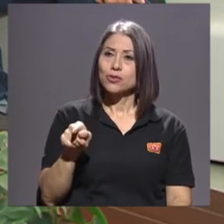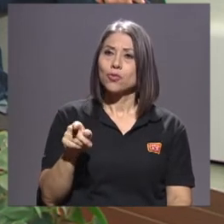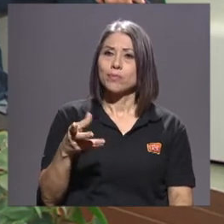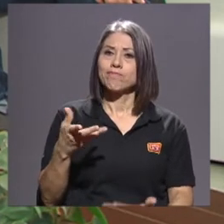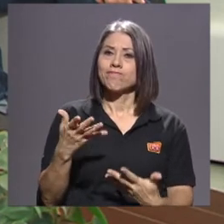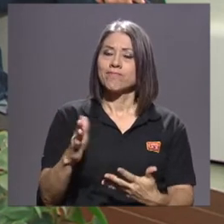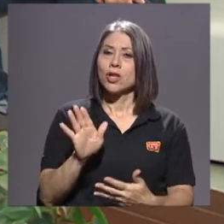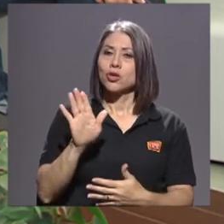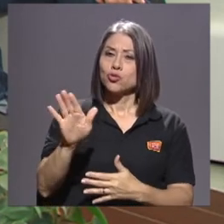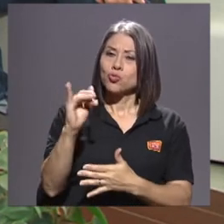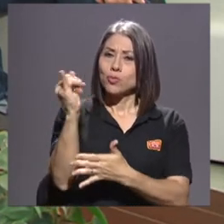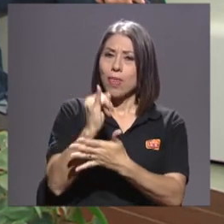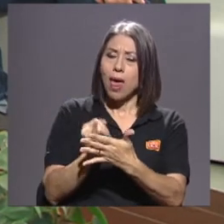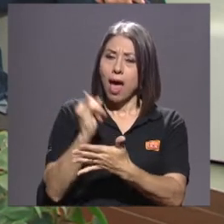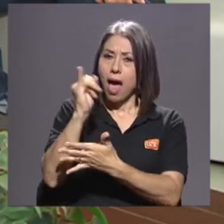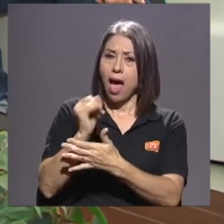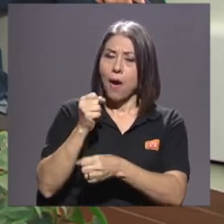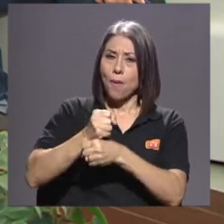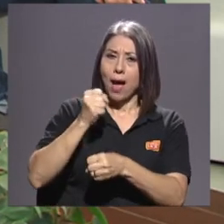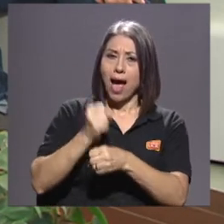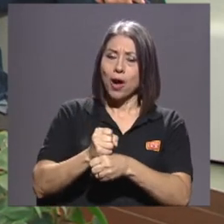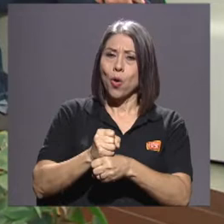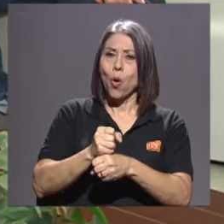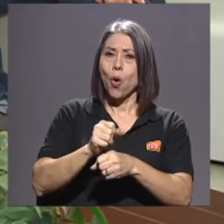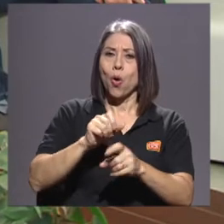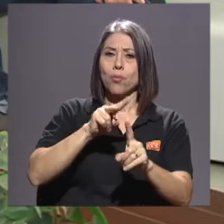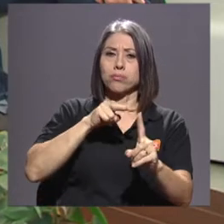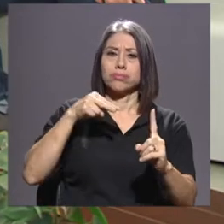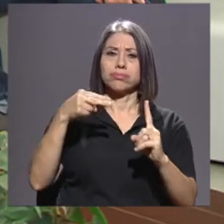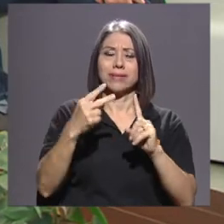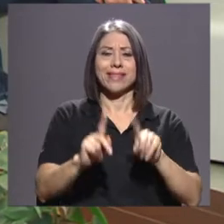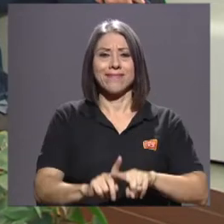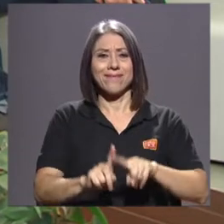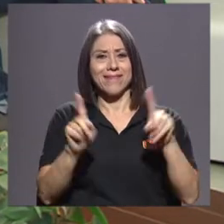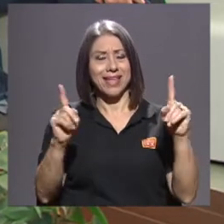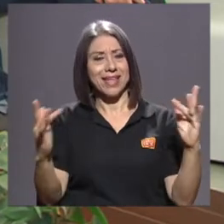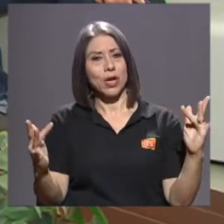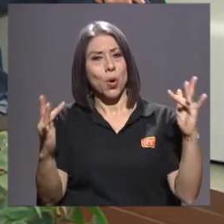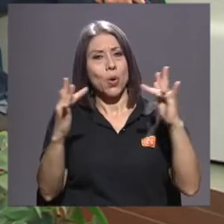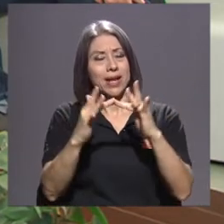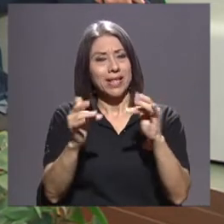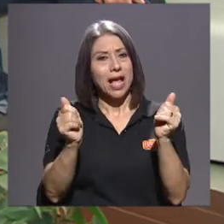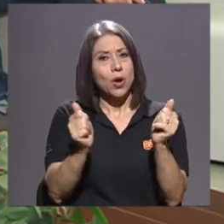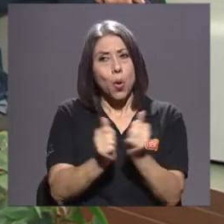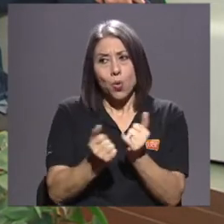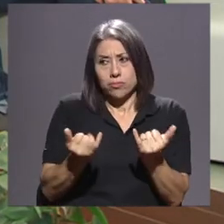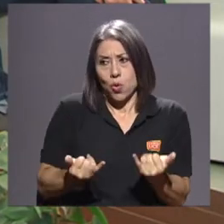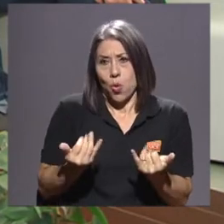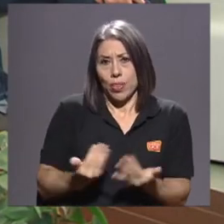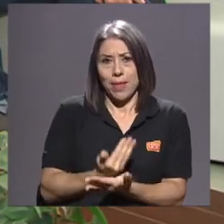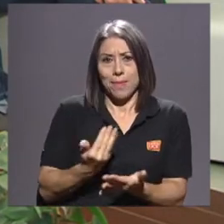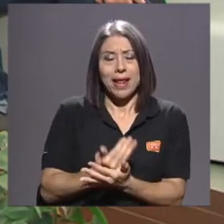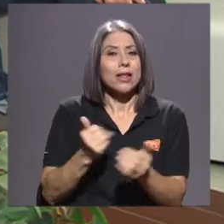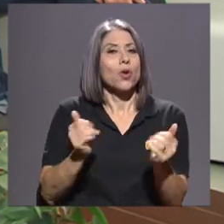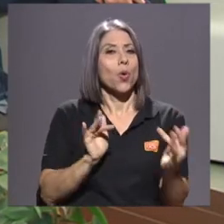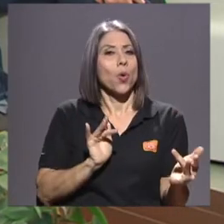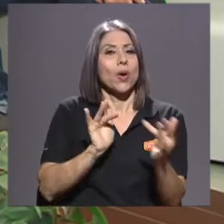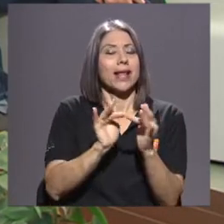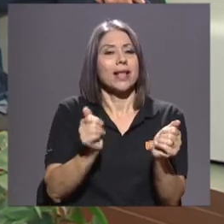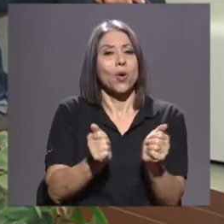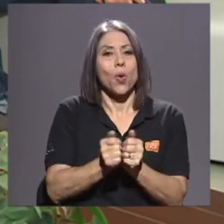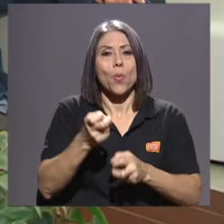su trabajo otro matiz que lo conecta con lo contemporáneo, con los problemas,